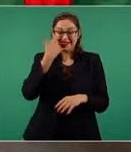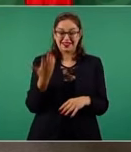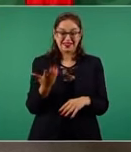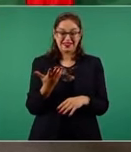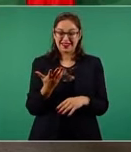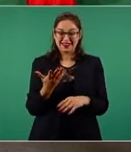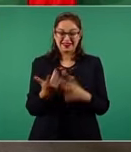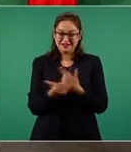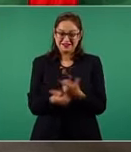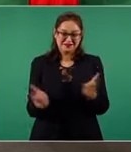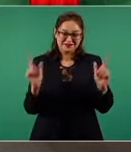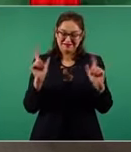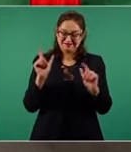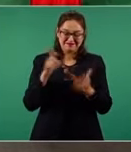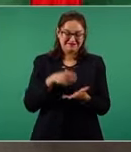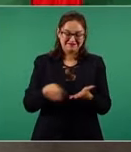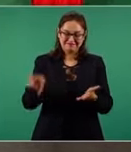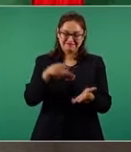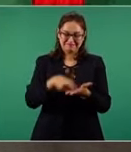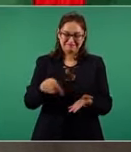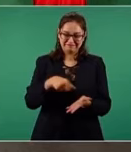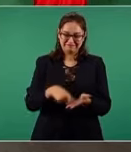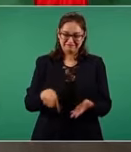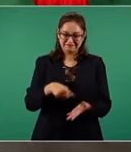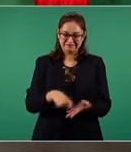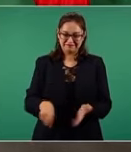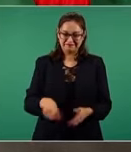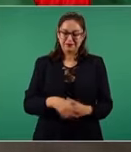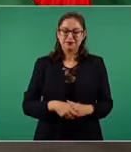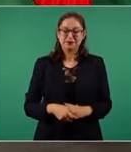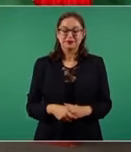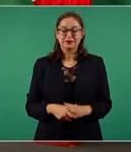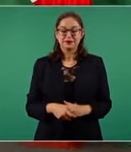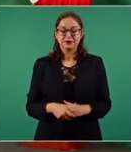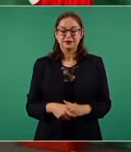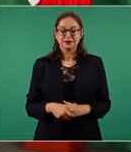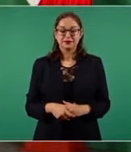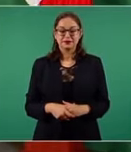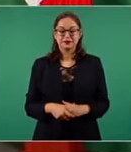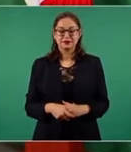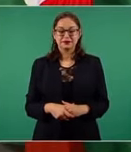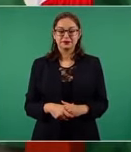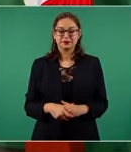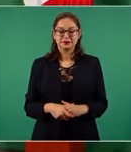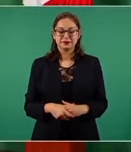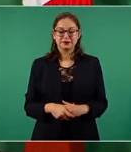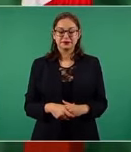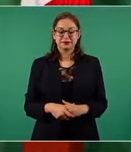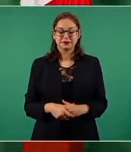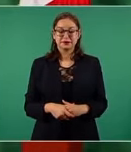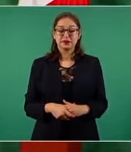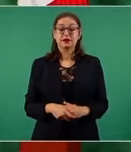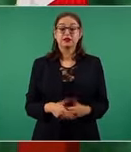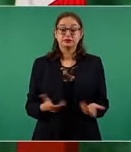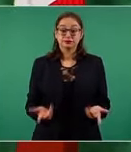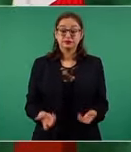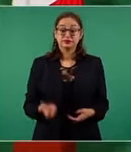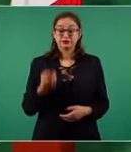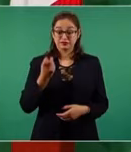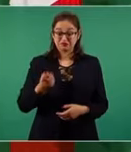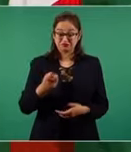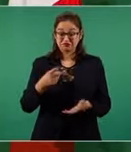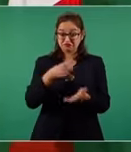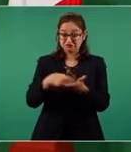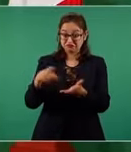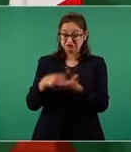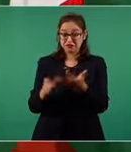su voluntad, porque lo que obtengamos de este sorteo